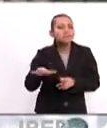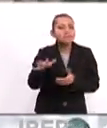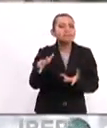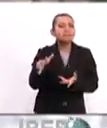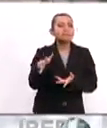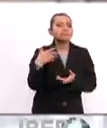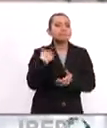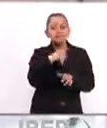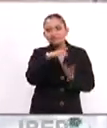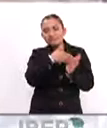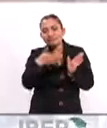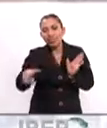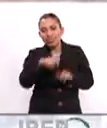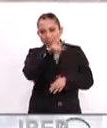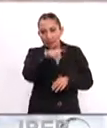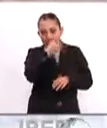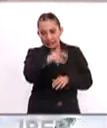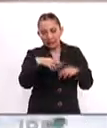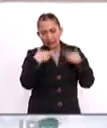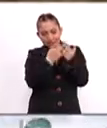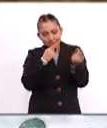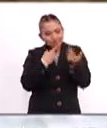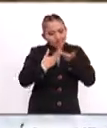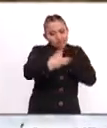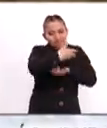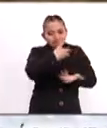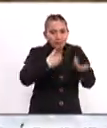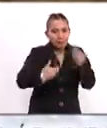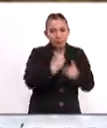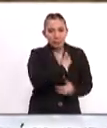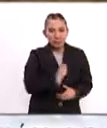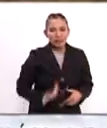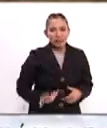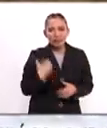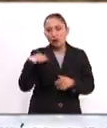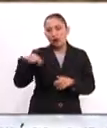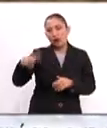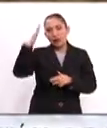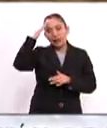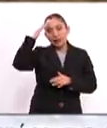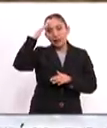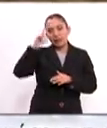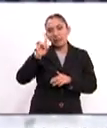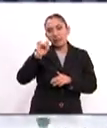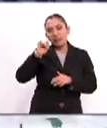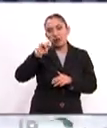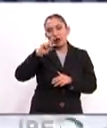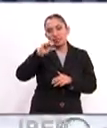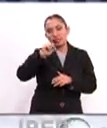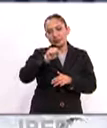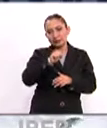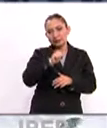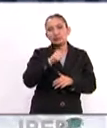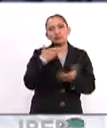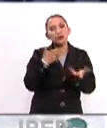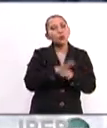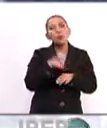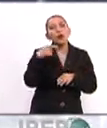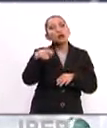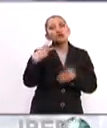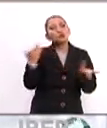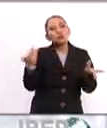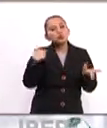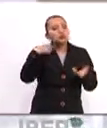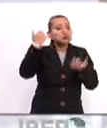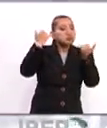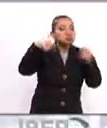siguientes horas después de este encuentro de Donald Trump con líderes demócratas? ¿Cuáles han